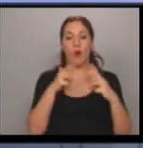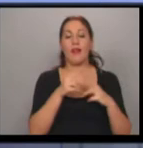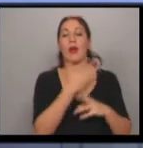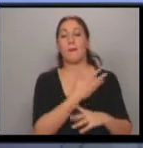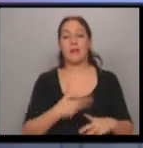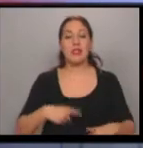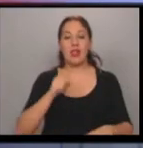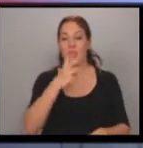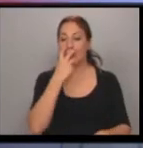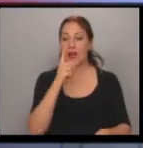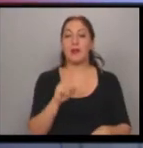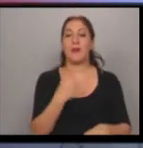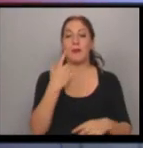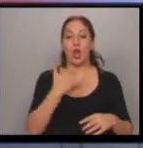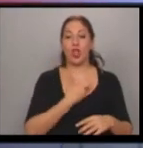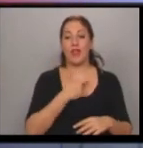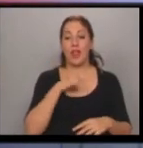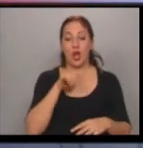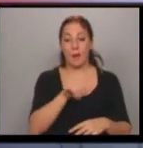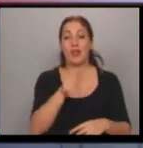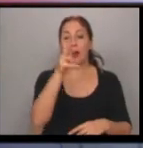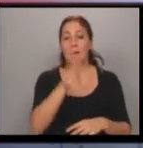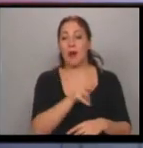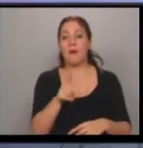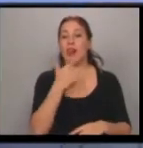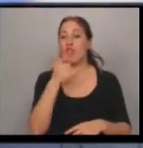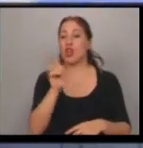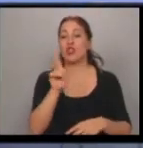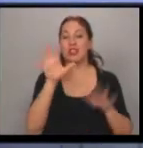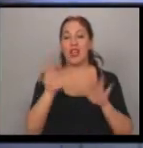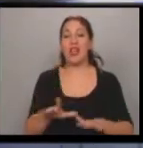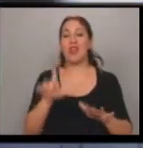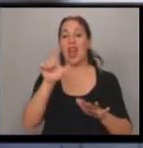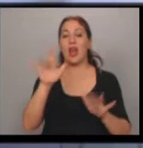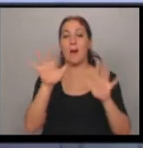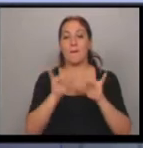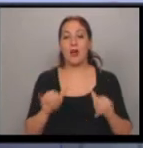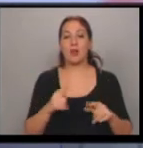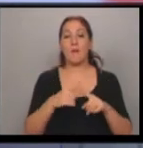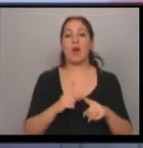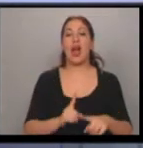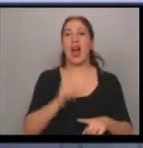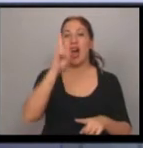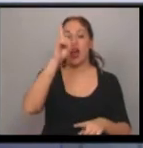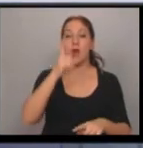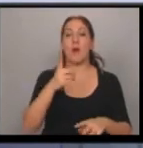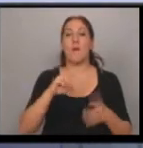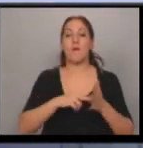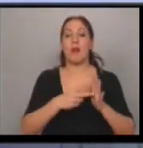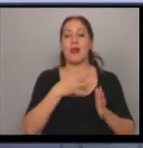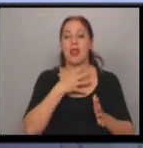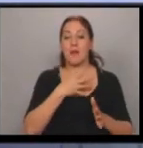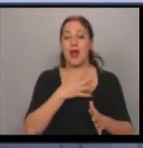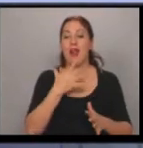El primero va a ser en el aeropuerto. El Papa le habían sugerido que no se quedara en La Paz por el tema de altura y por sus problemas de respiración. La verdad que se lo ve